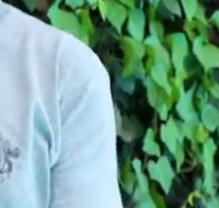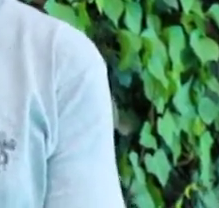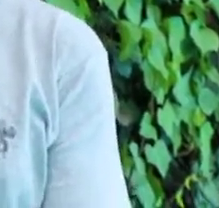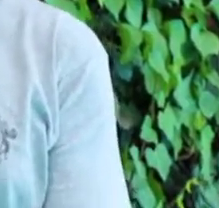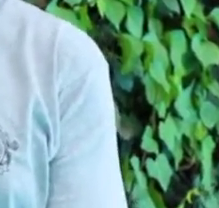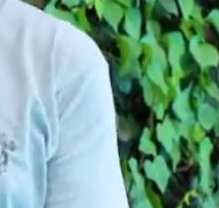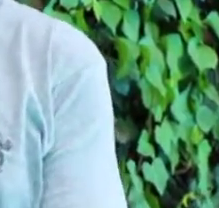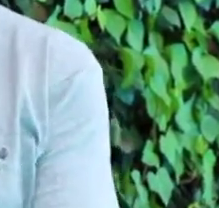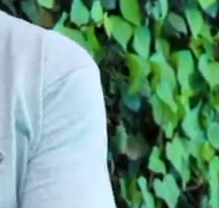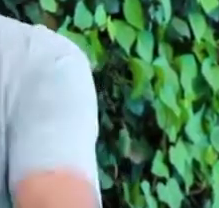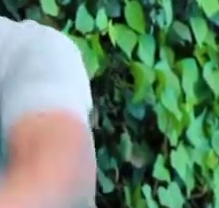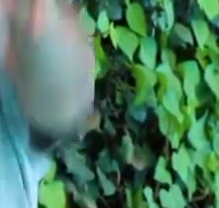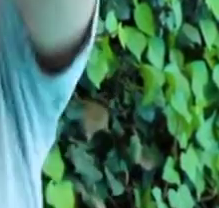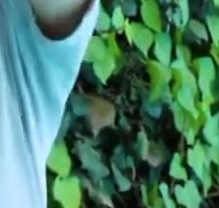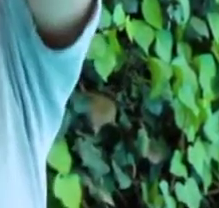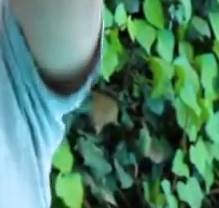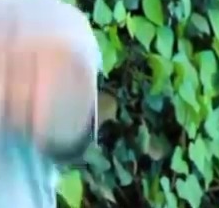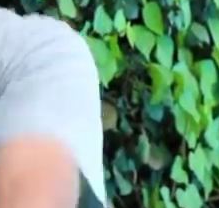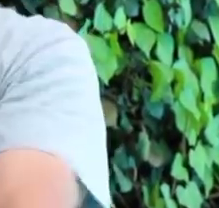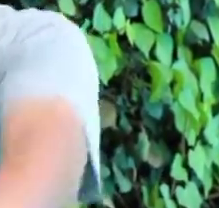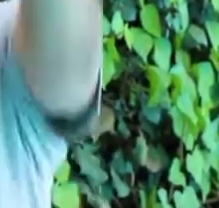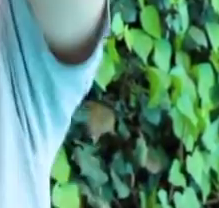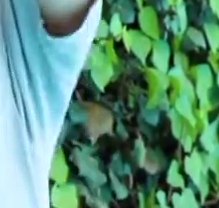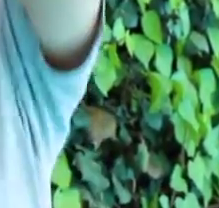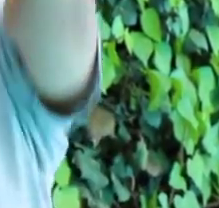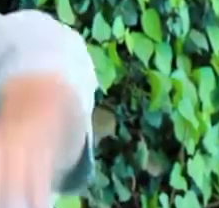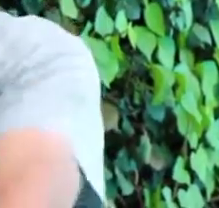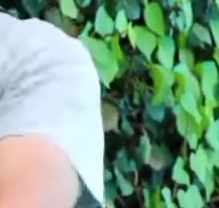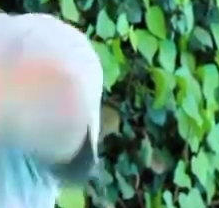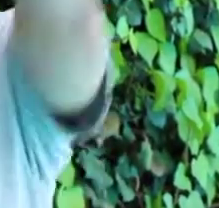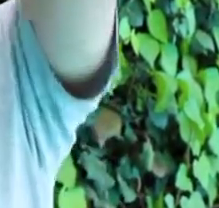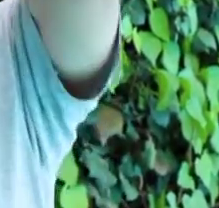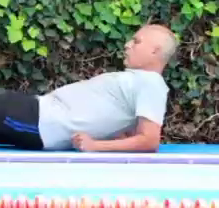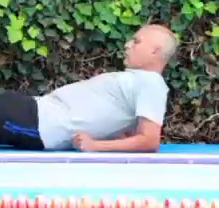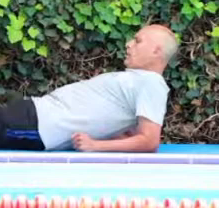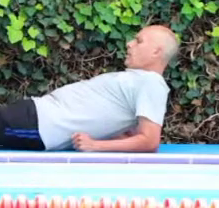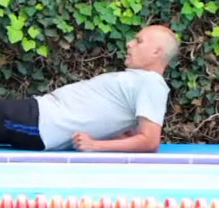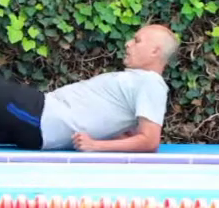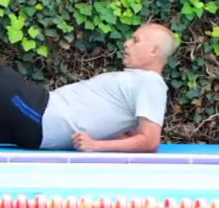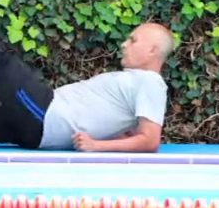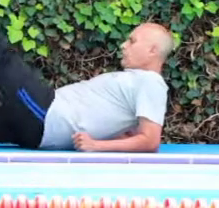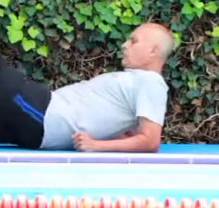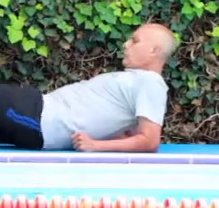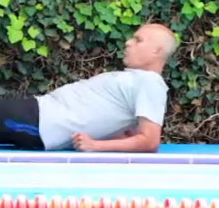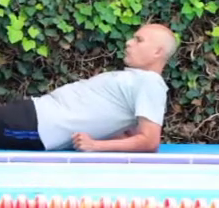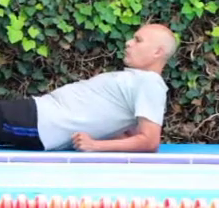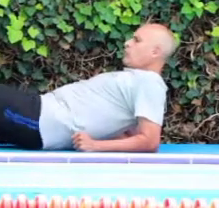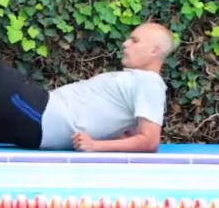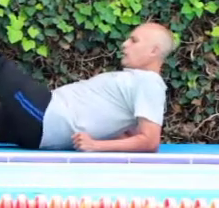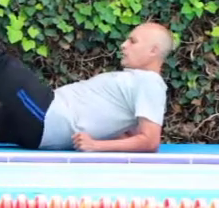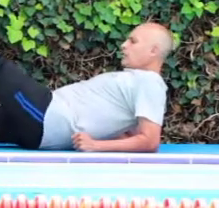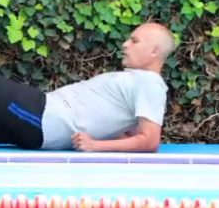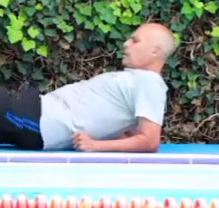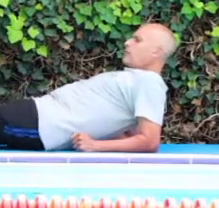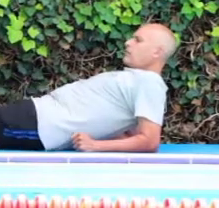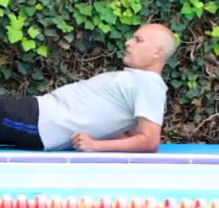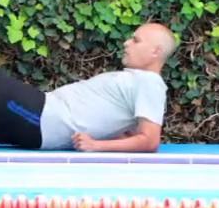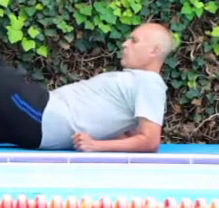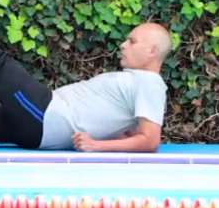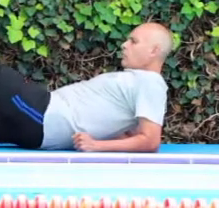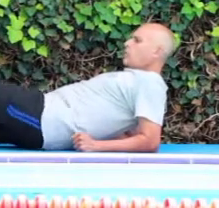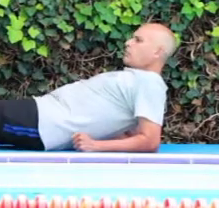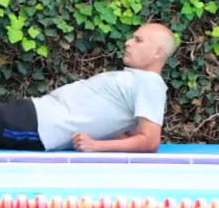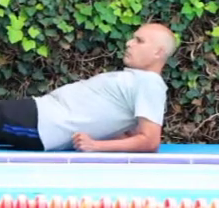y después diez veces la otra pierna. Una, dos, tres,